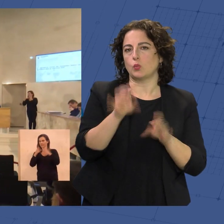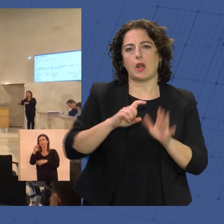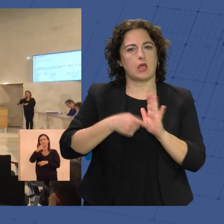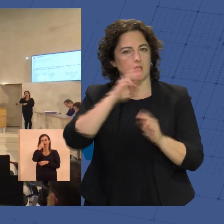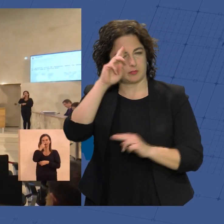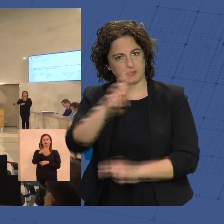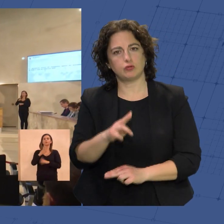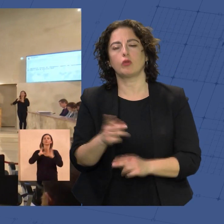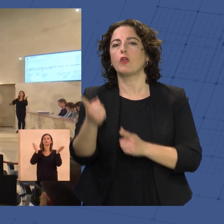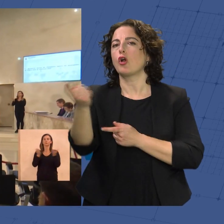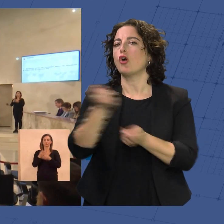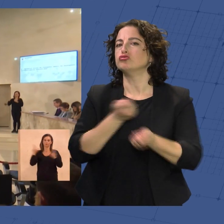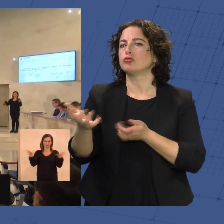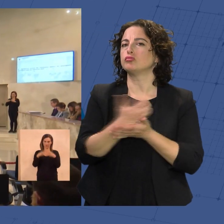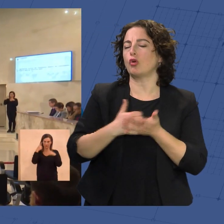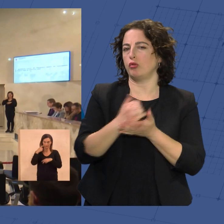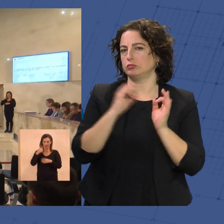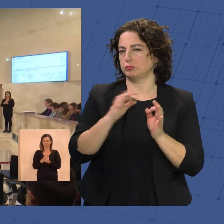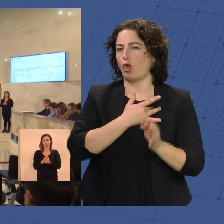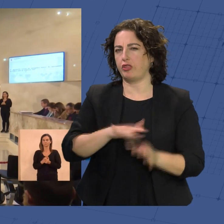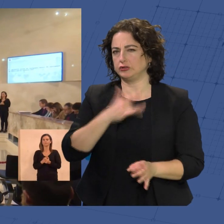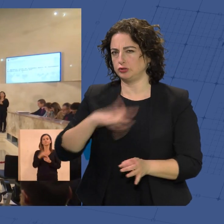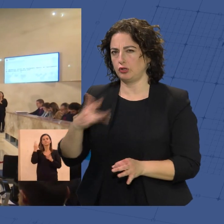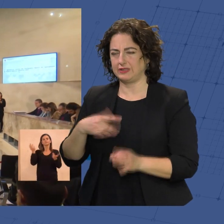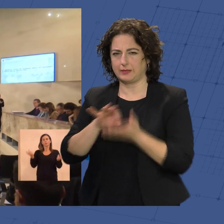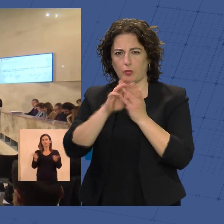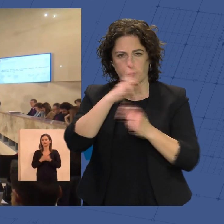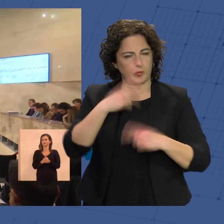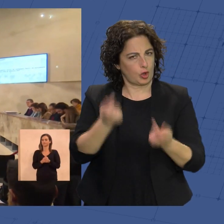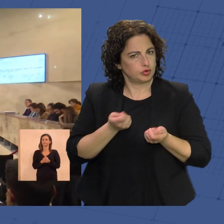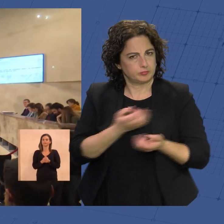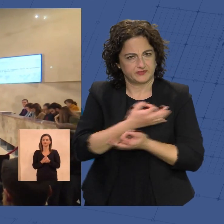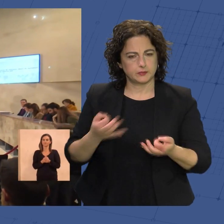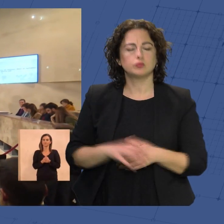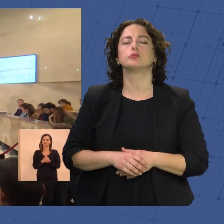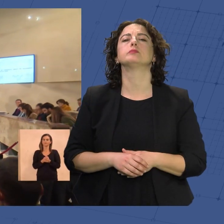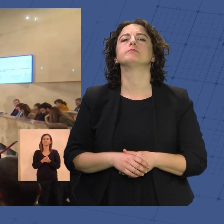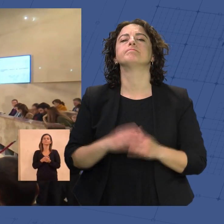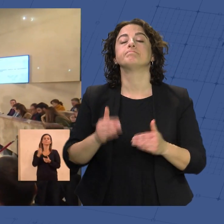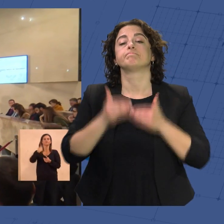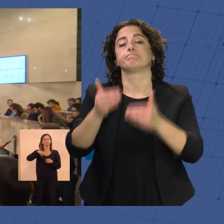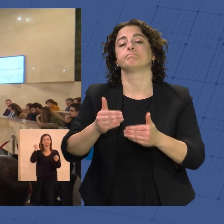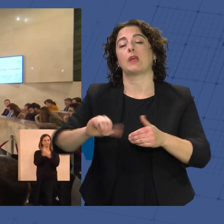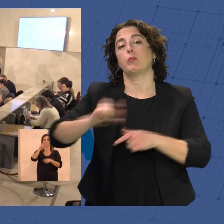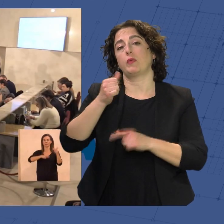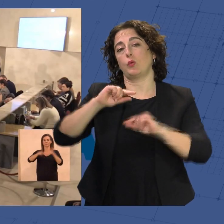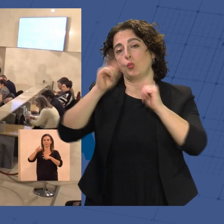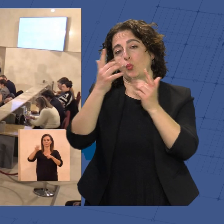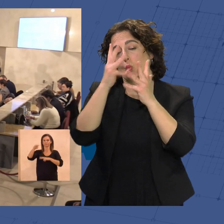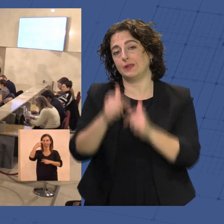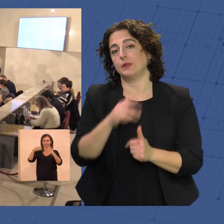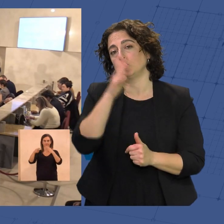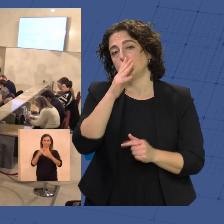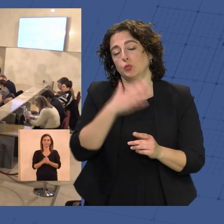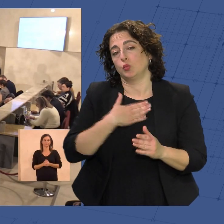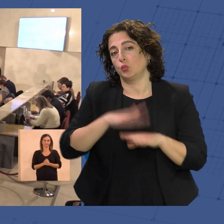control de todas las concesiones administrativas de los servicios públicos. En cuanto a la demora en la aprobación de las cuentas, las causas son